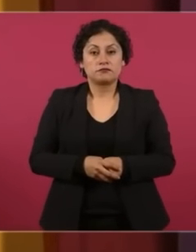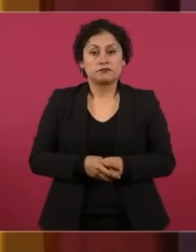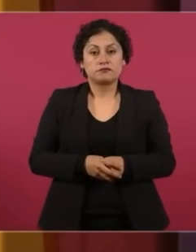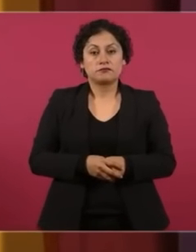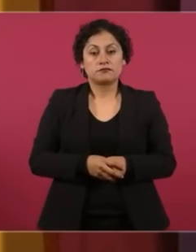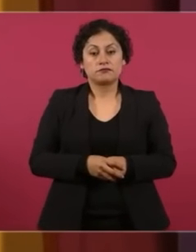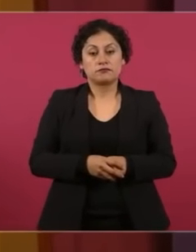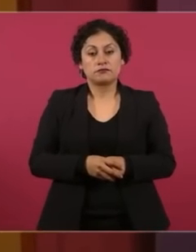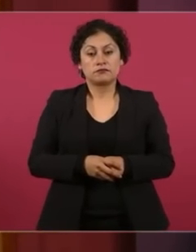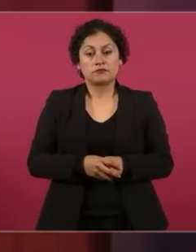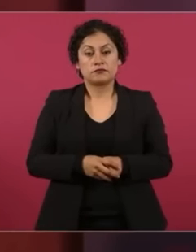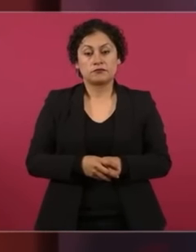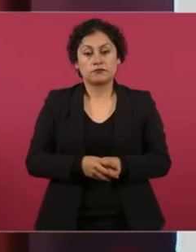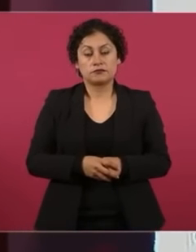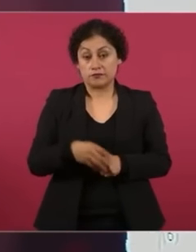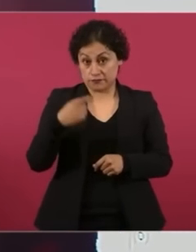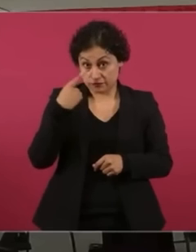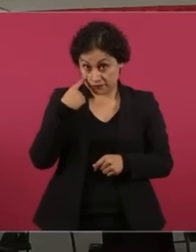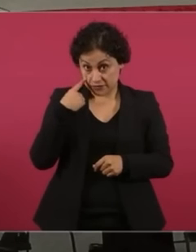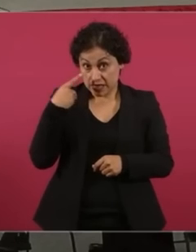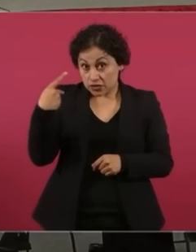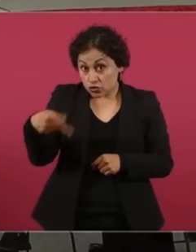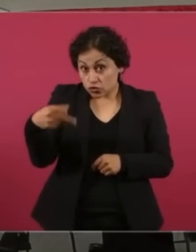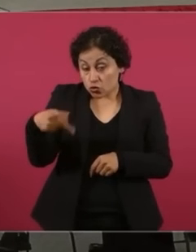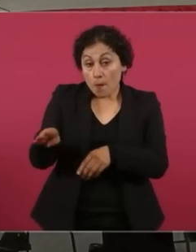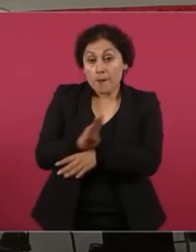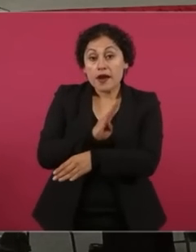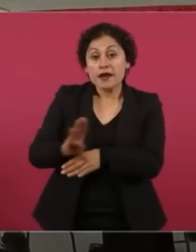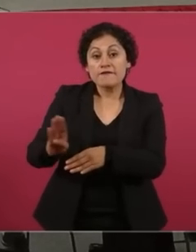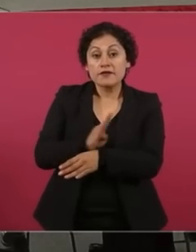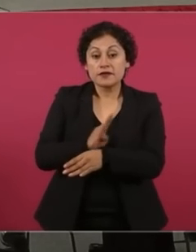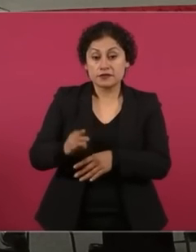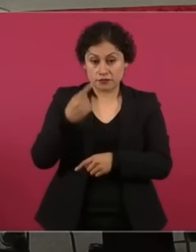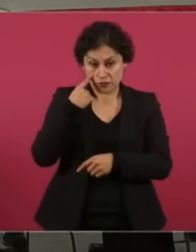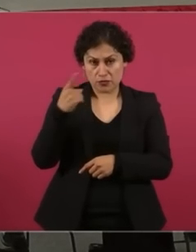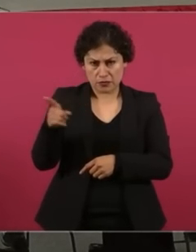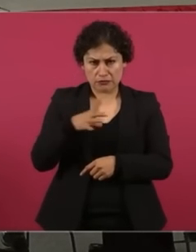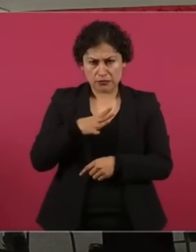Miren las prestaciones, ¿sí las tienes?